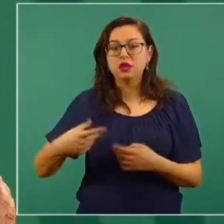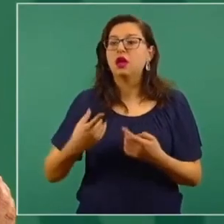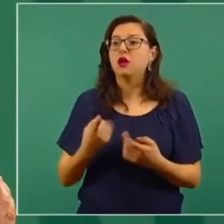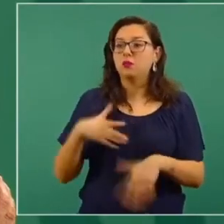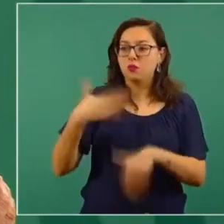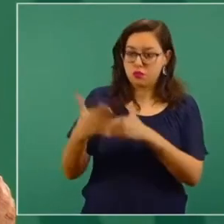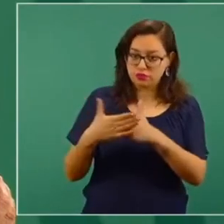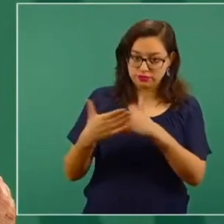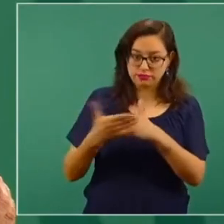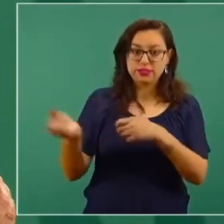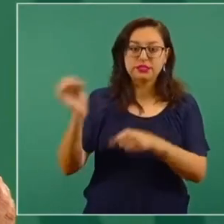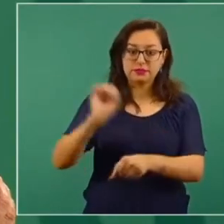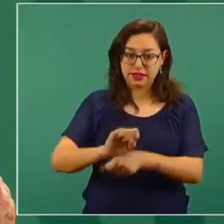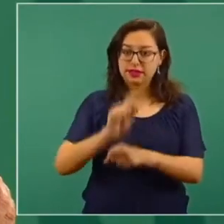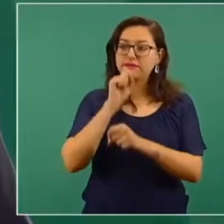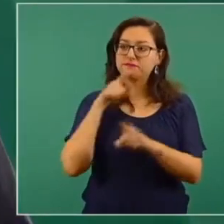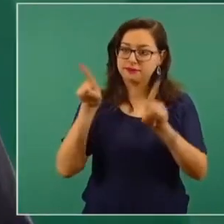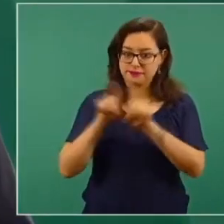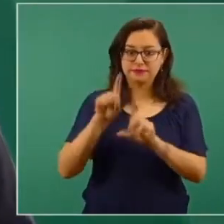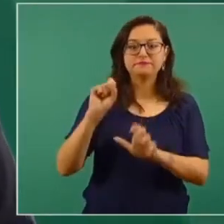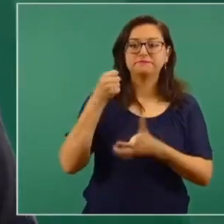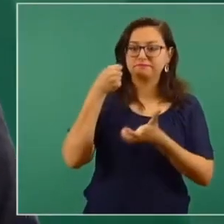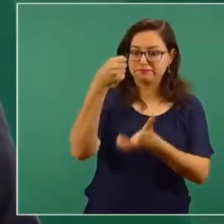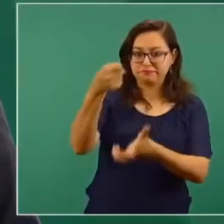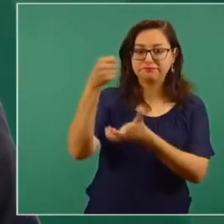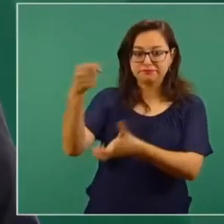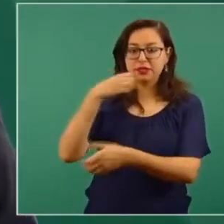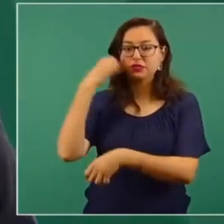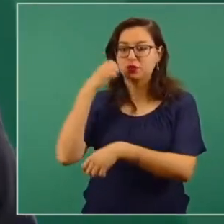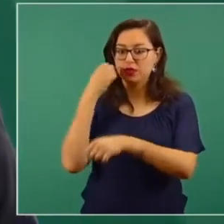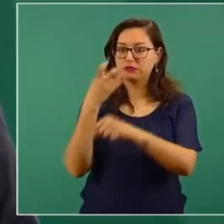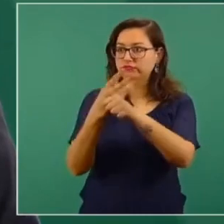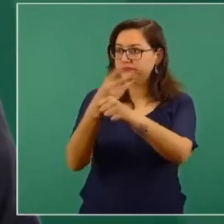para las escuelas que están en este programa